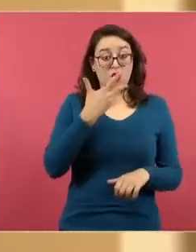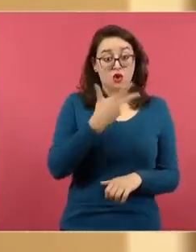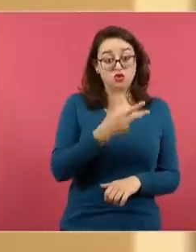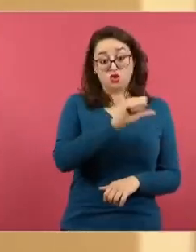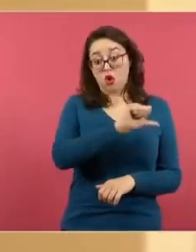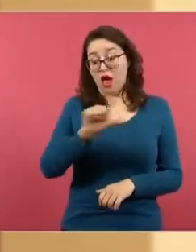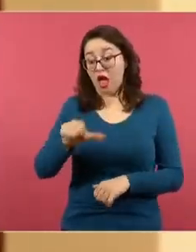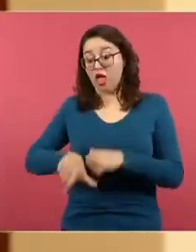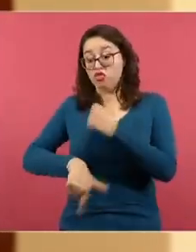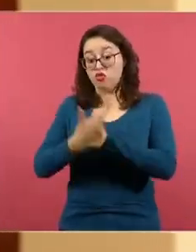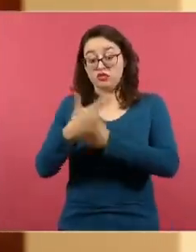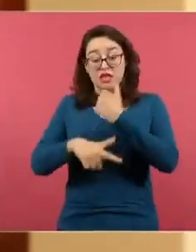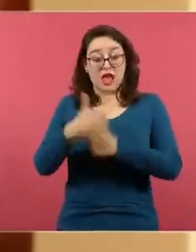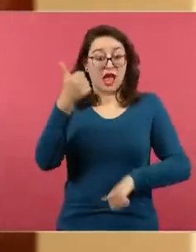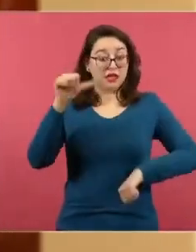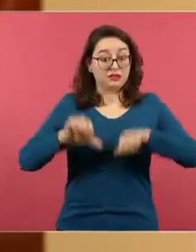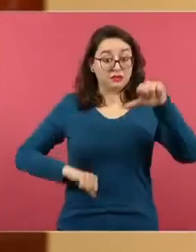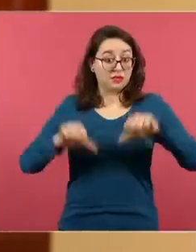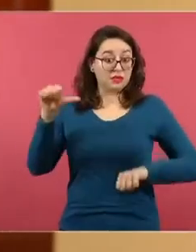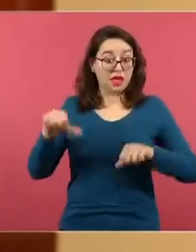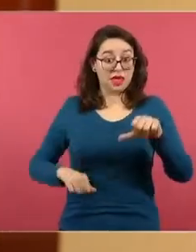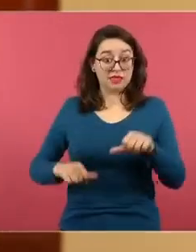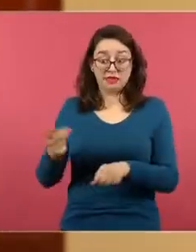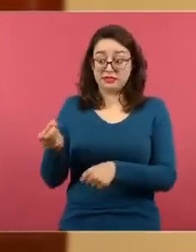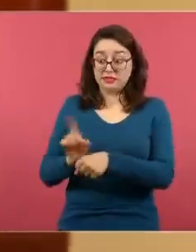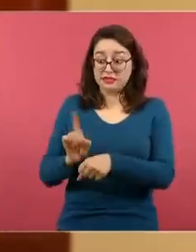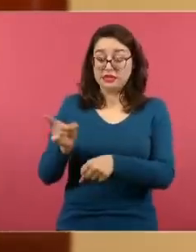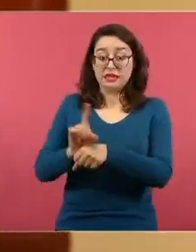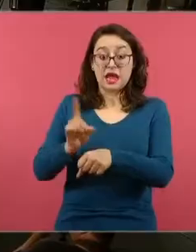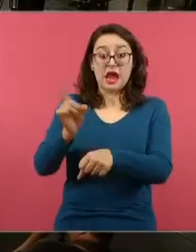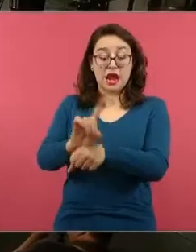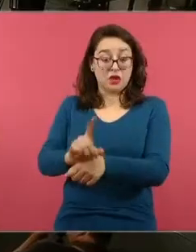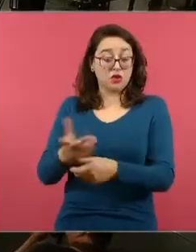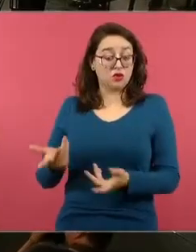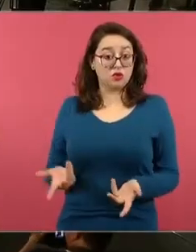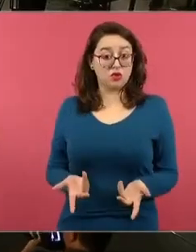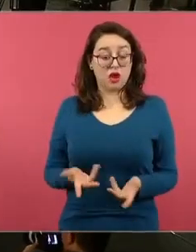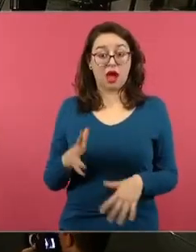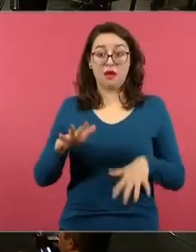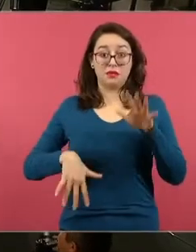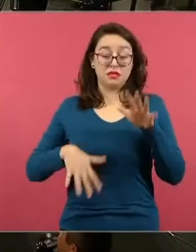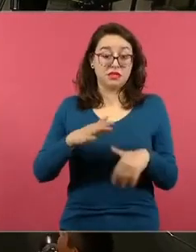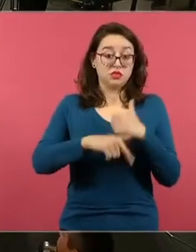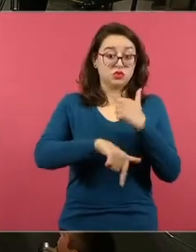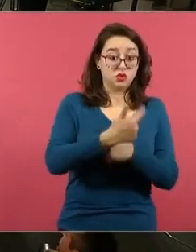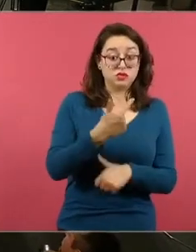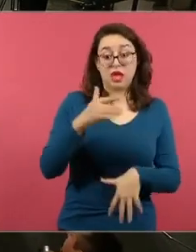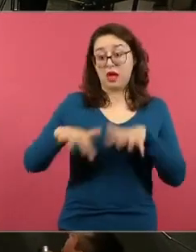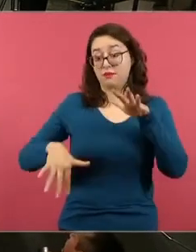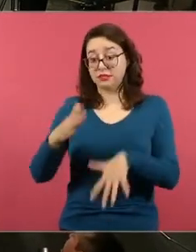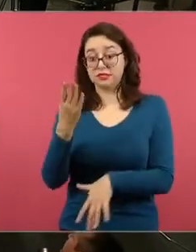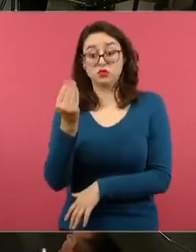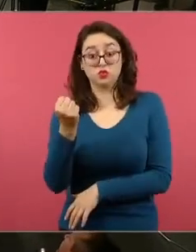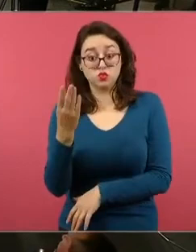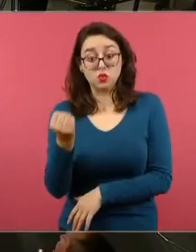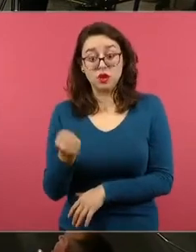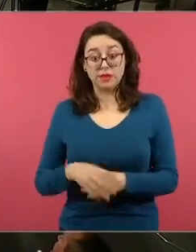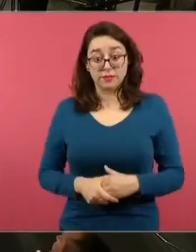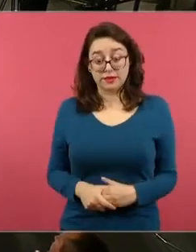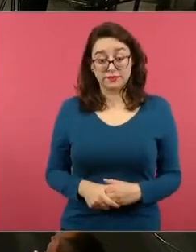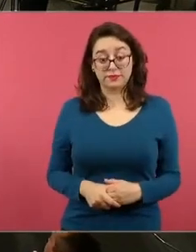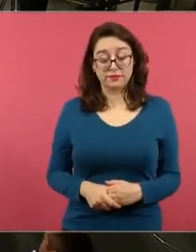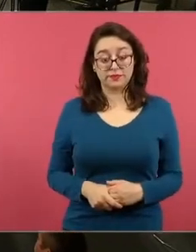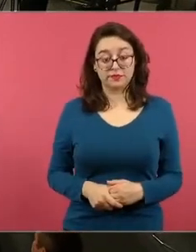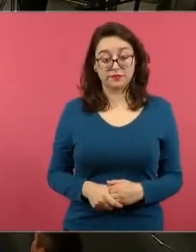particularmente en este, pues son nueve momentos. Ahora sí, en la siguiente lámina, por favor. Bueno,